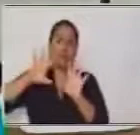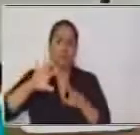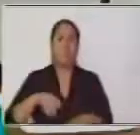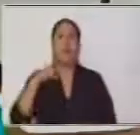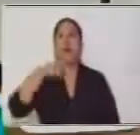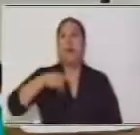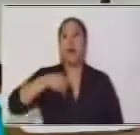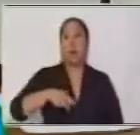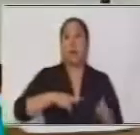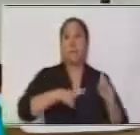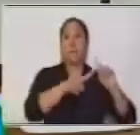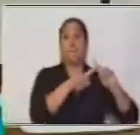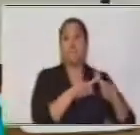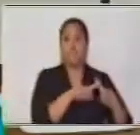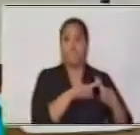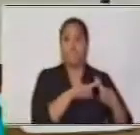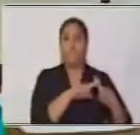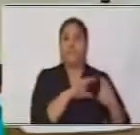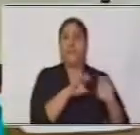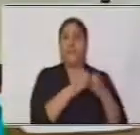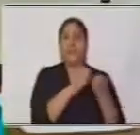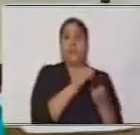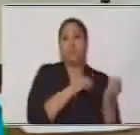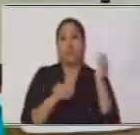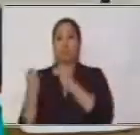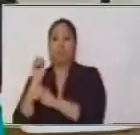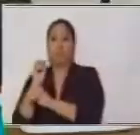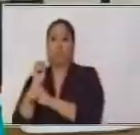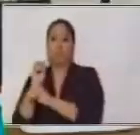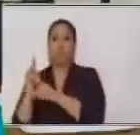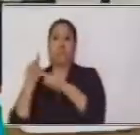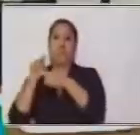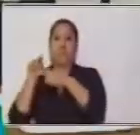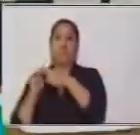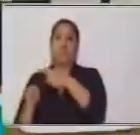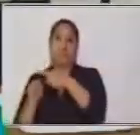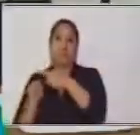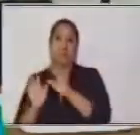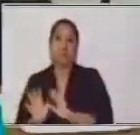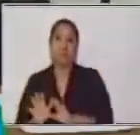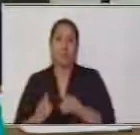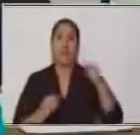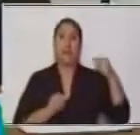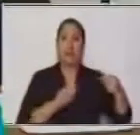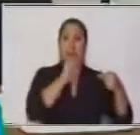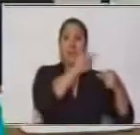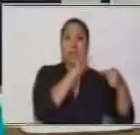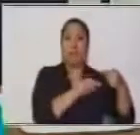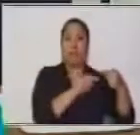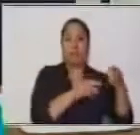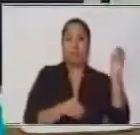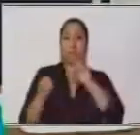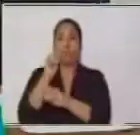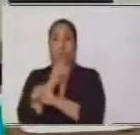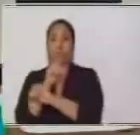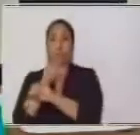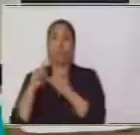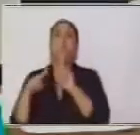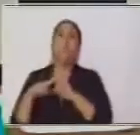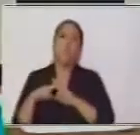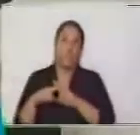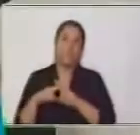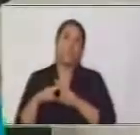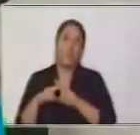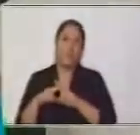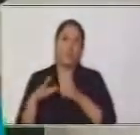Lo contrario de multiplicar es dividir. Y lo contrario de dividir es multiplicar. Entonces, si lo que me dan a mí es la cantidad de